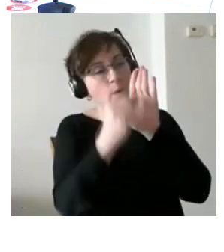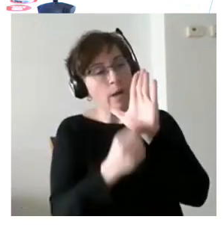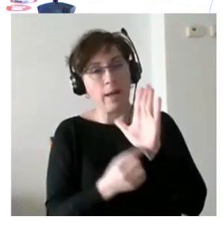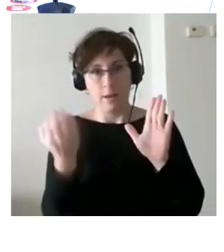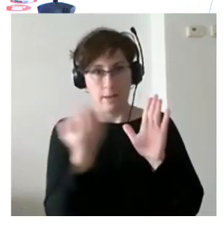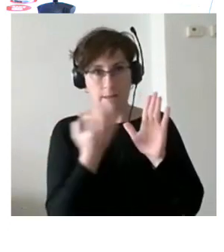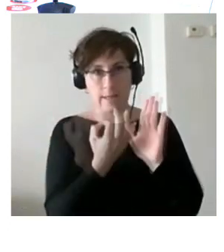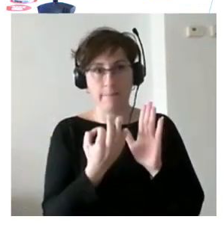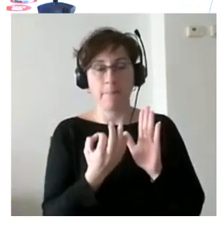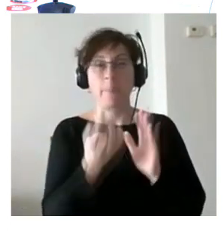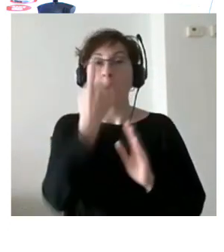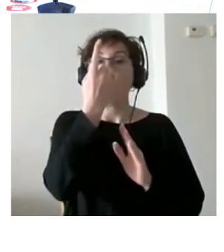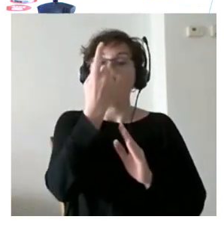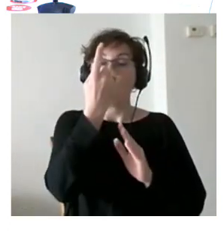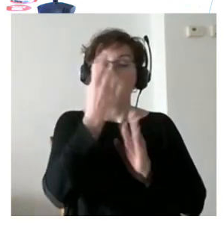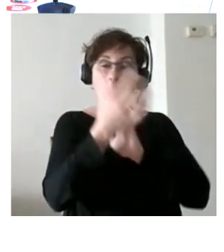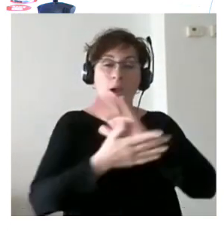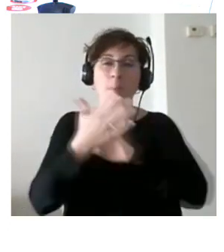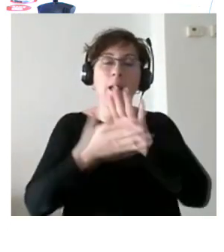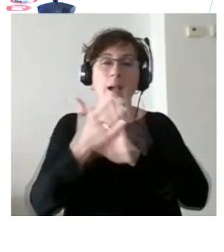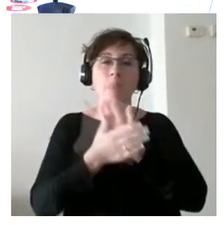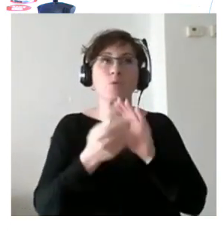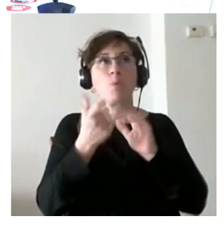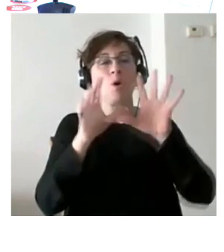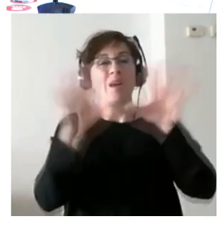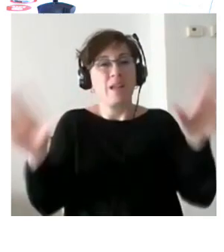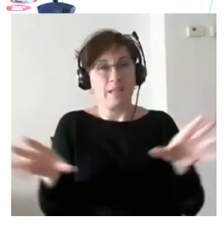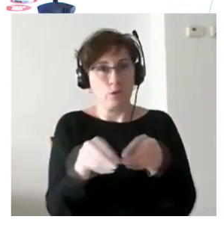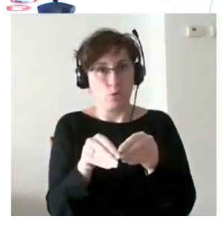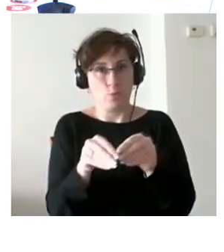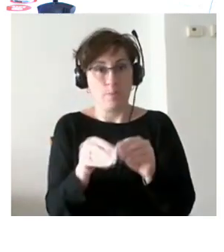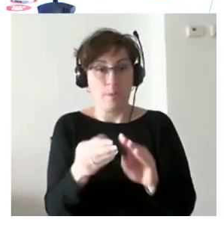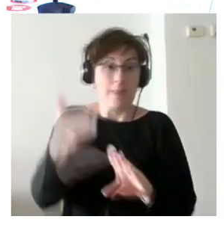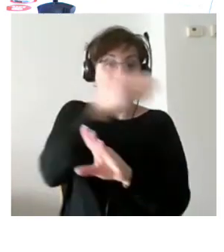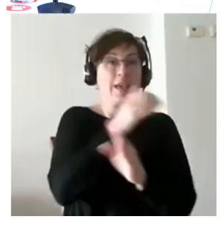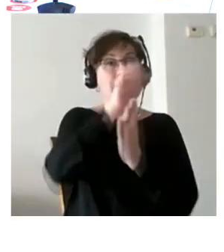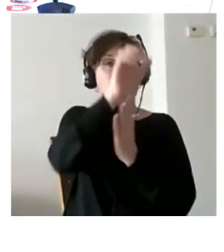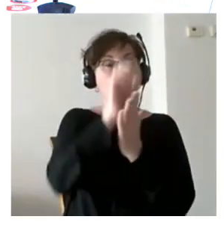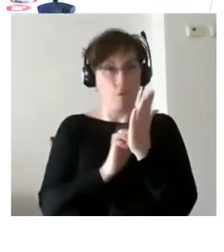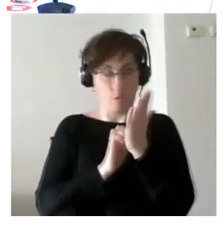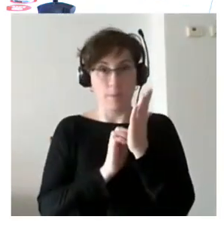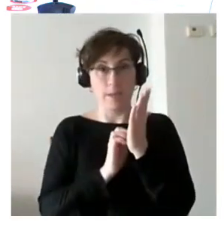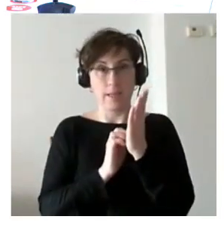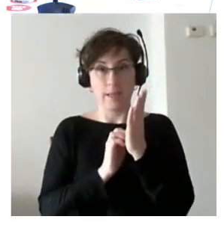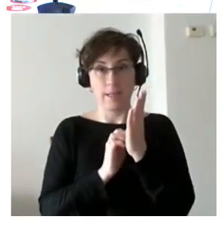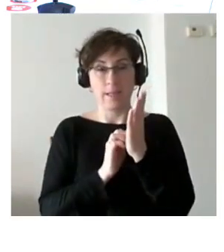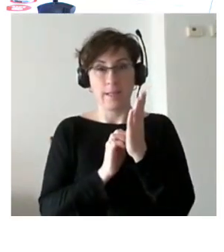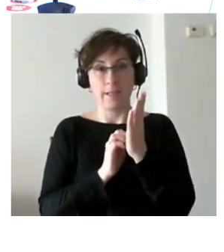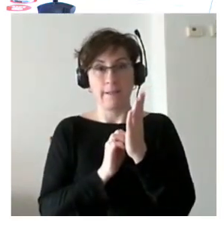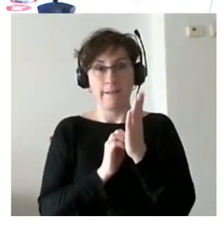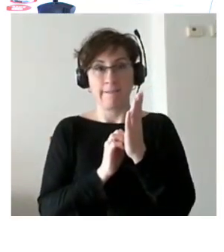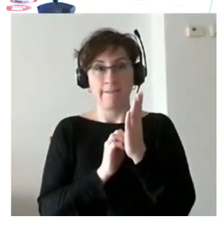parte de introducción donde se hace un poco un resumen del informe de a cada lado que se hizo en plena inclusión